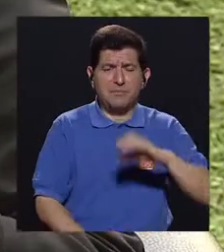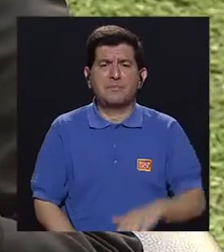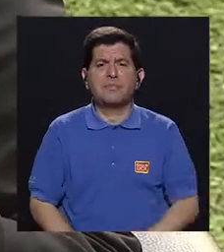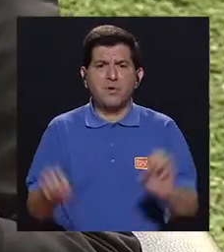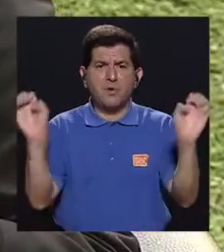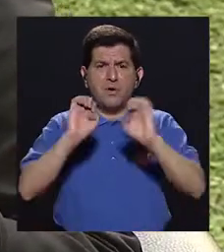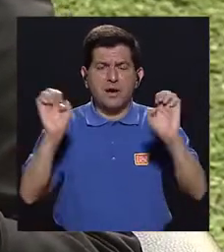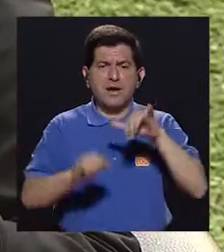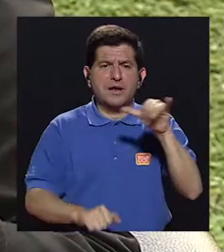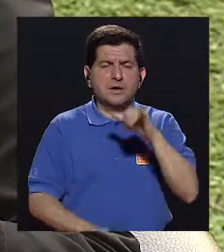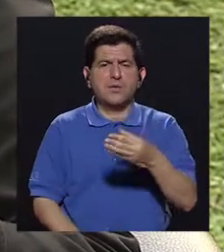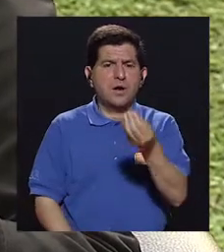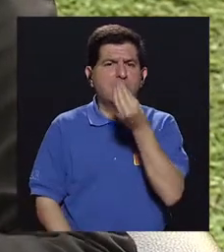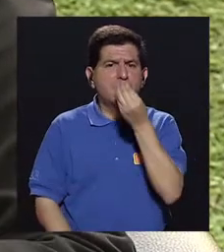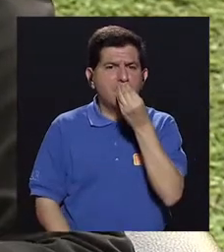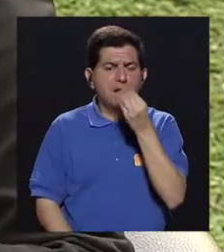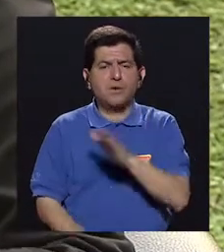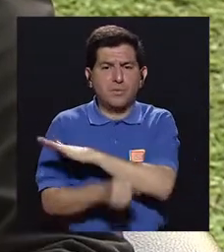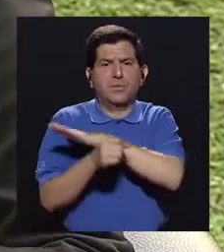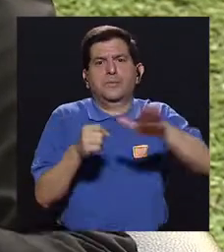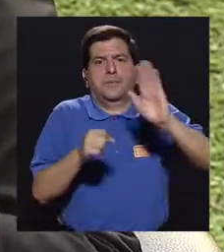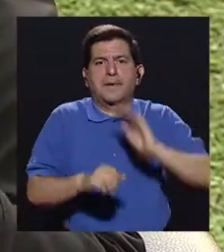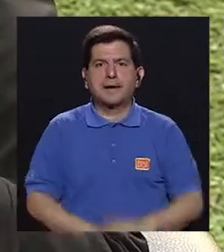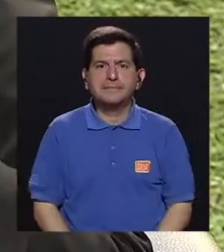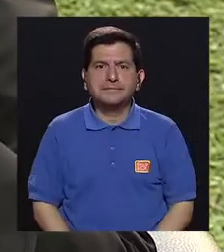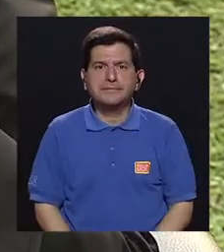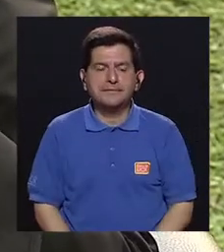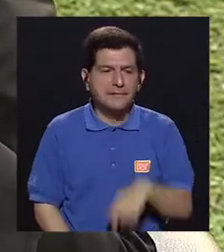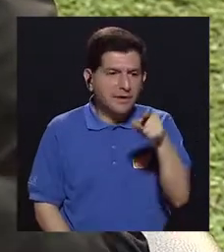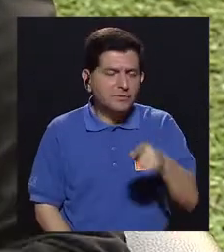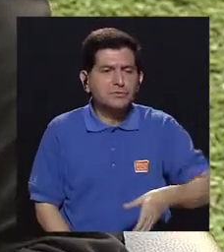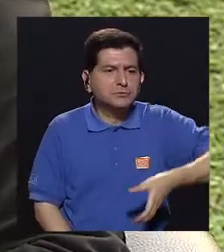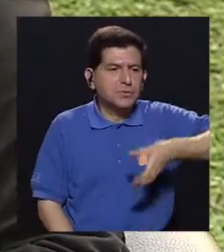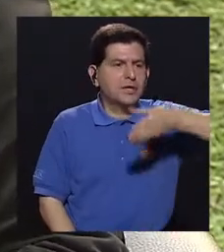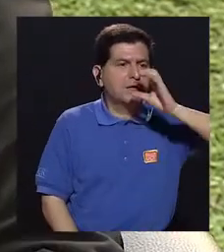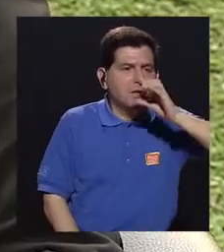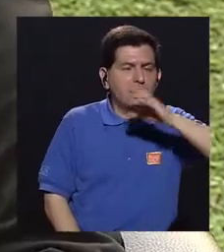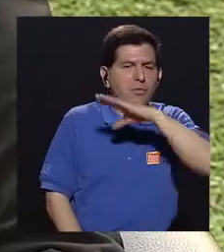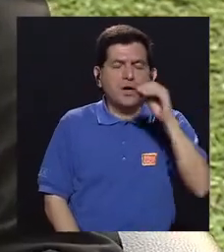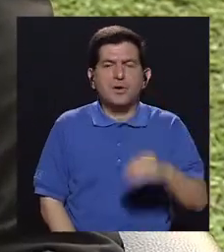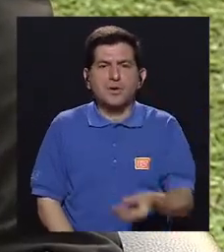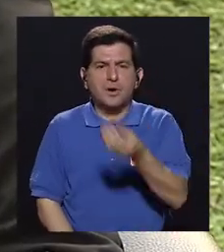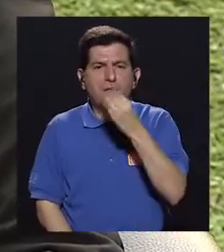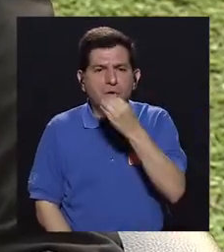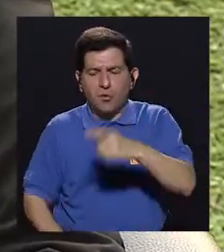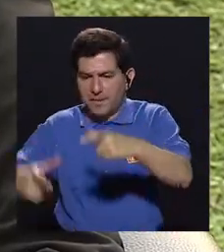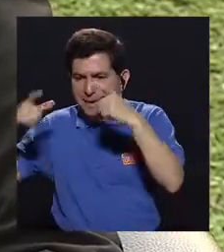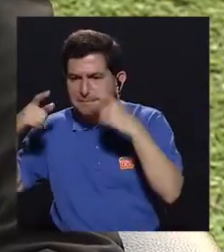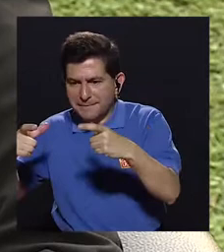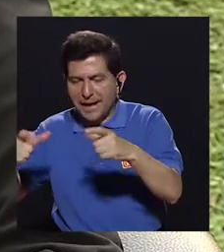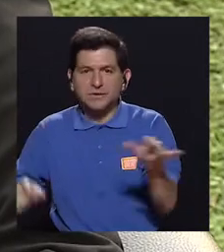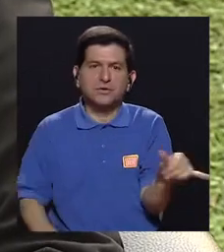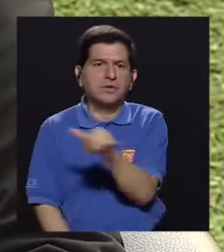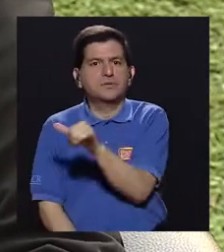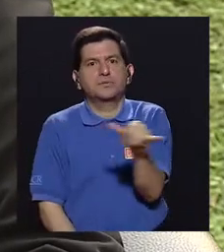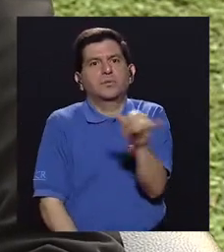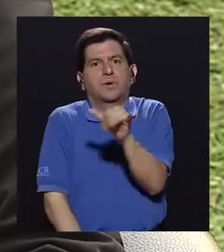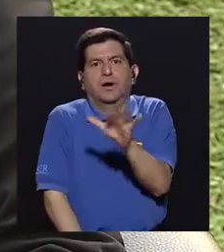un cazado. O sea, es lo mismo tomarse esa gaseosa que comerse un plato completo de comida.